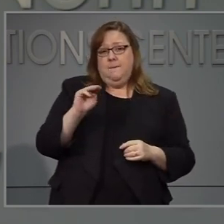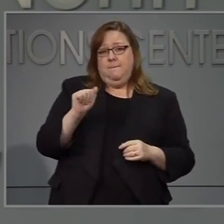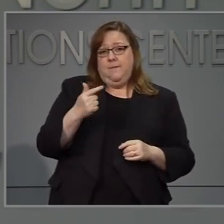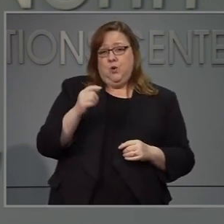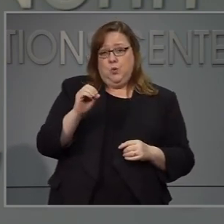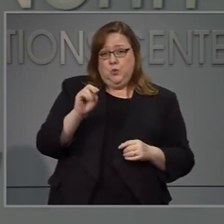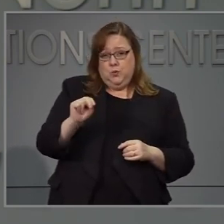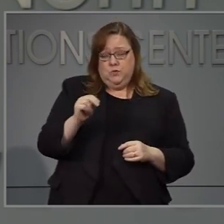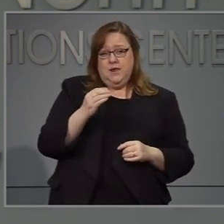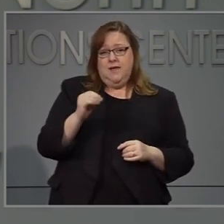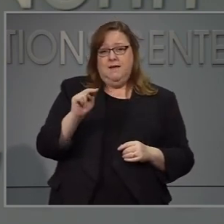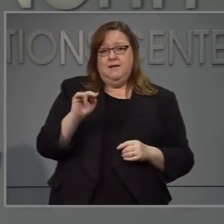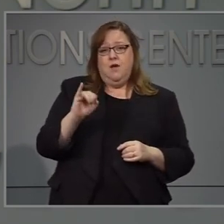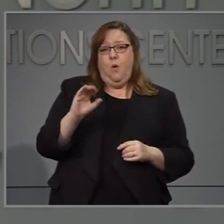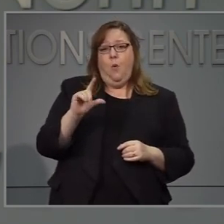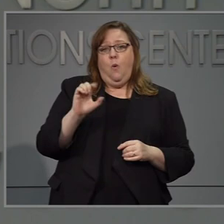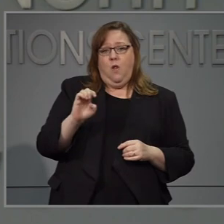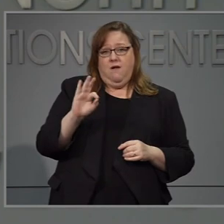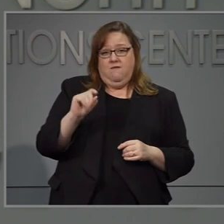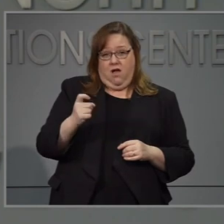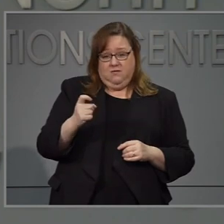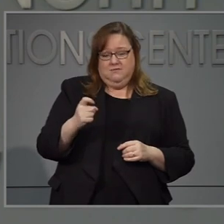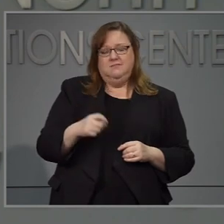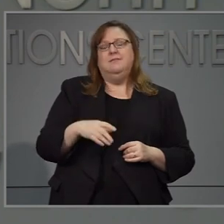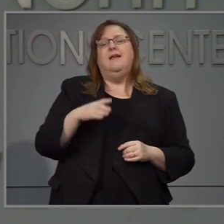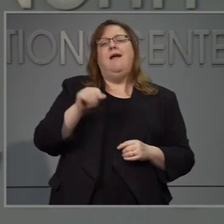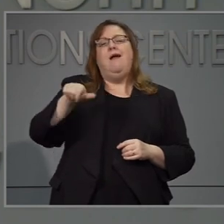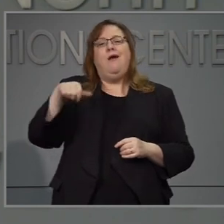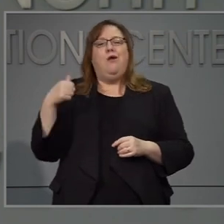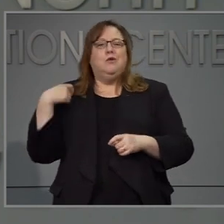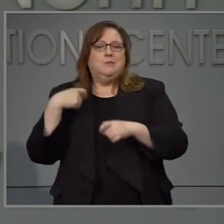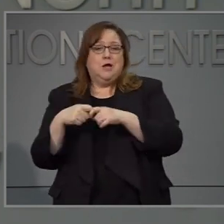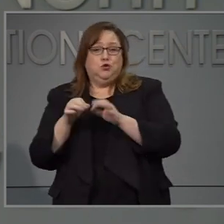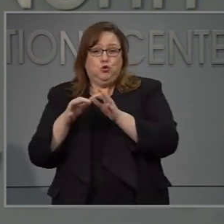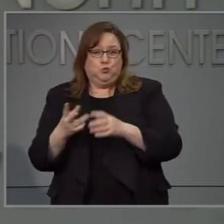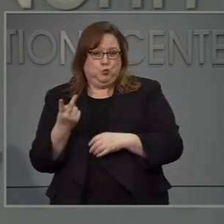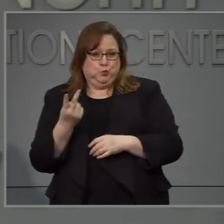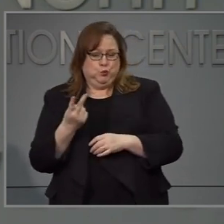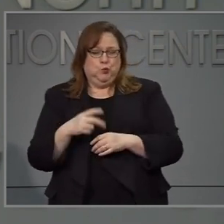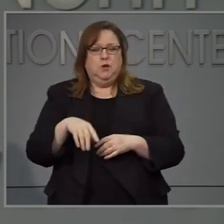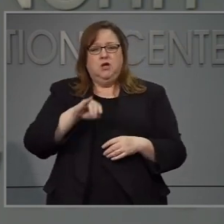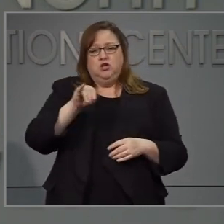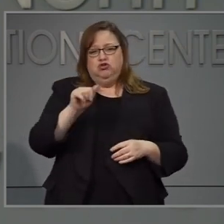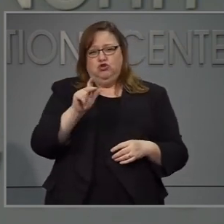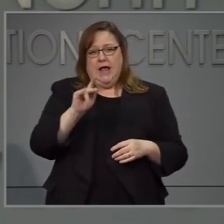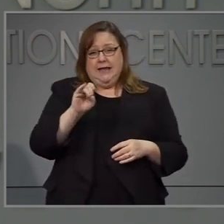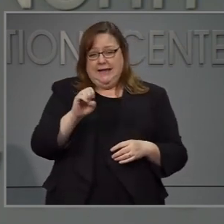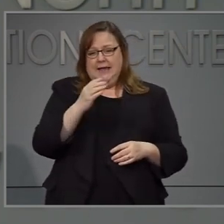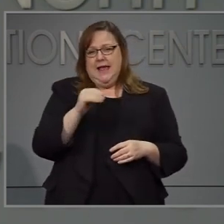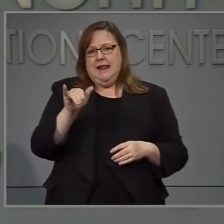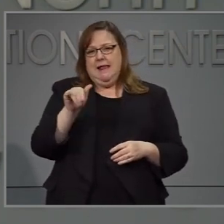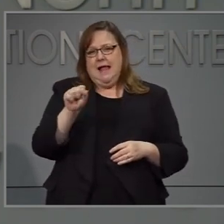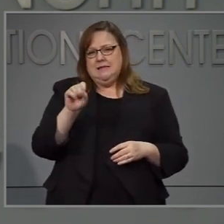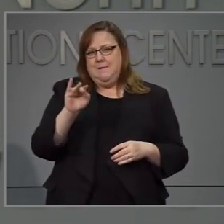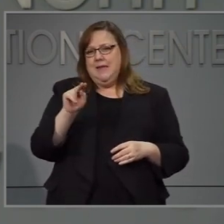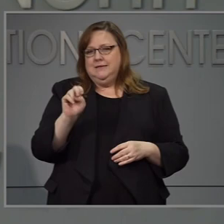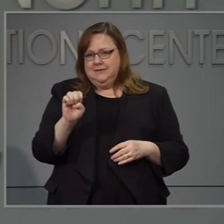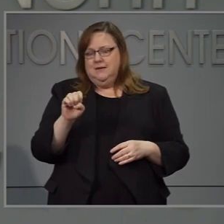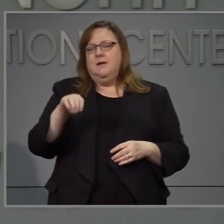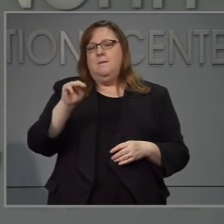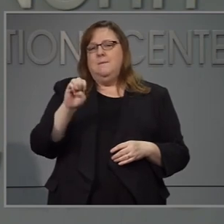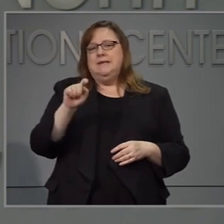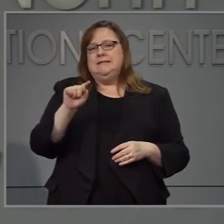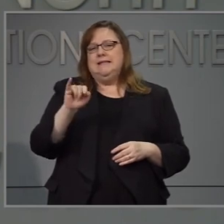señas y atrás las cámaras ya que ellas me metí viernes que son nuestras intérpretes de español.